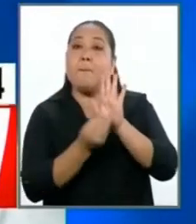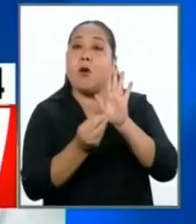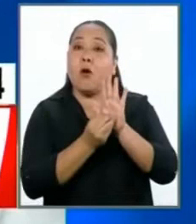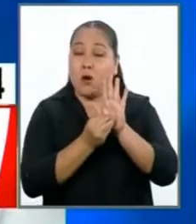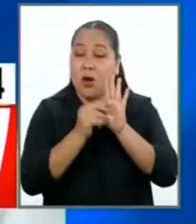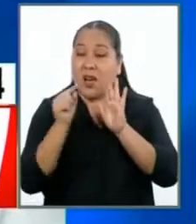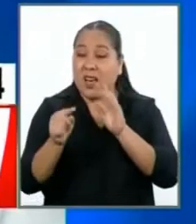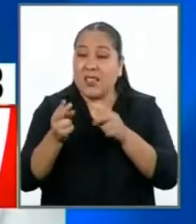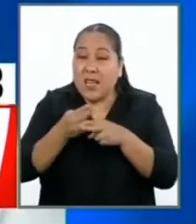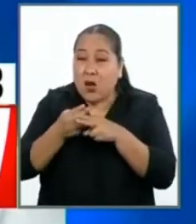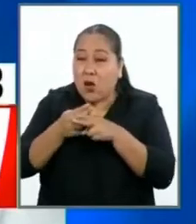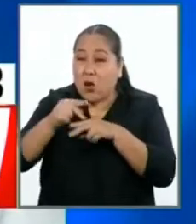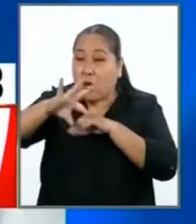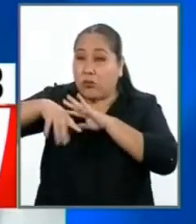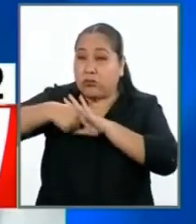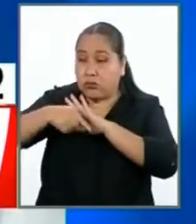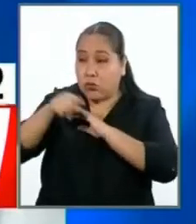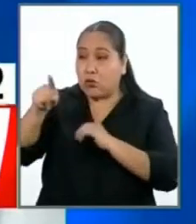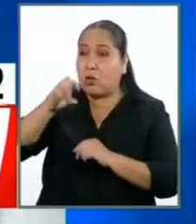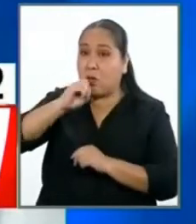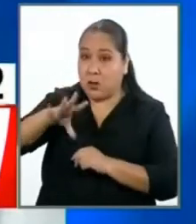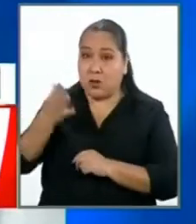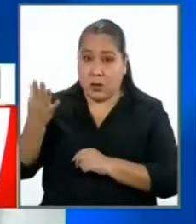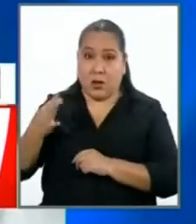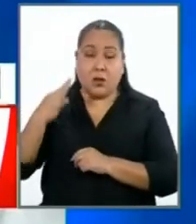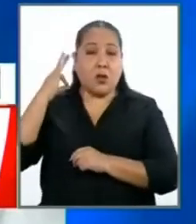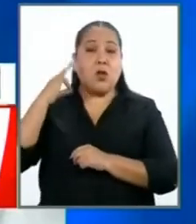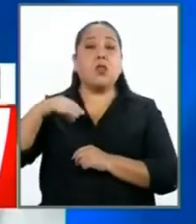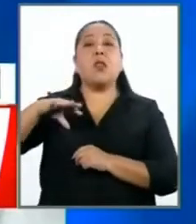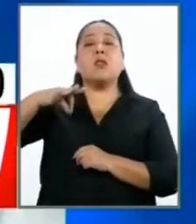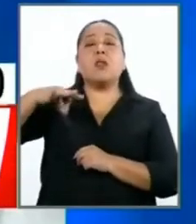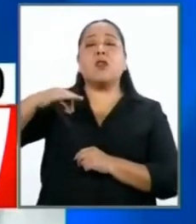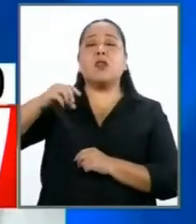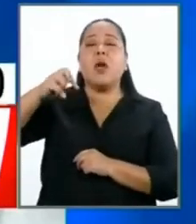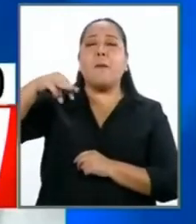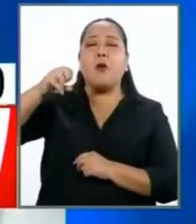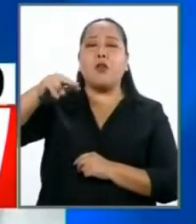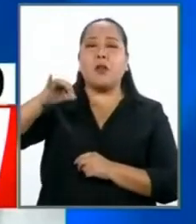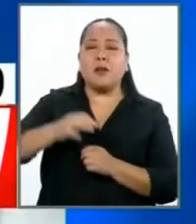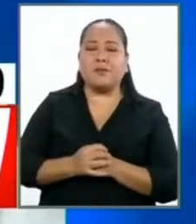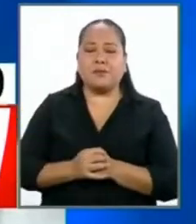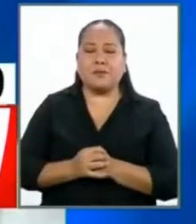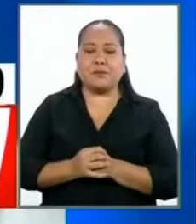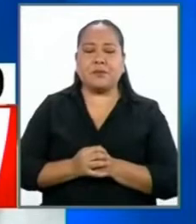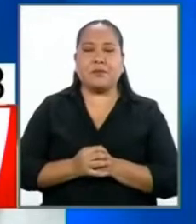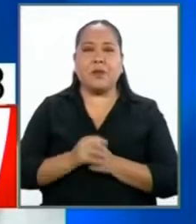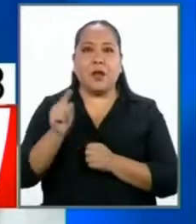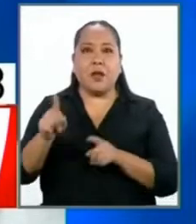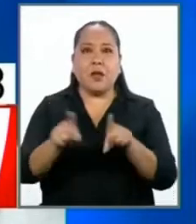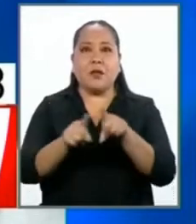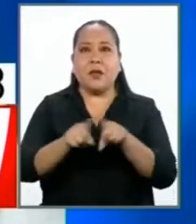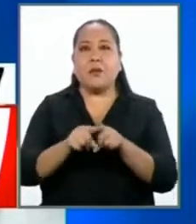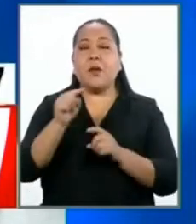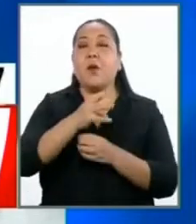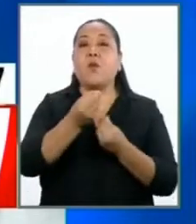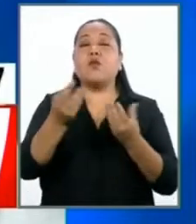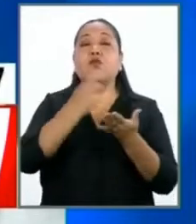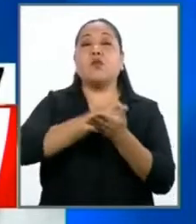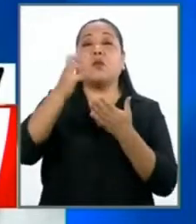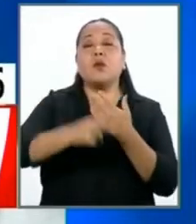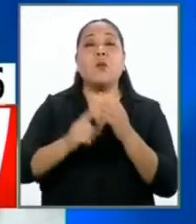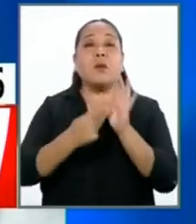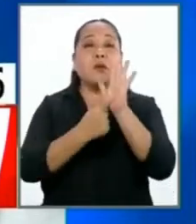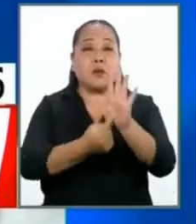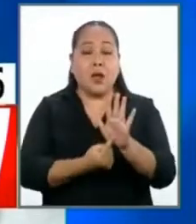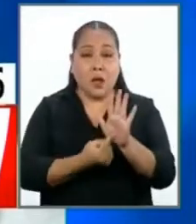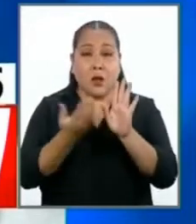esos actos menores que usted dice, señorita Mónica. Al respecto también hubo varios proyectos presentados por la propia